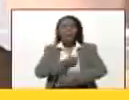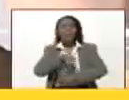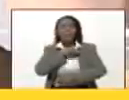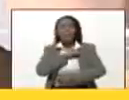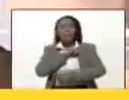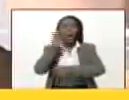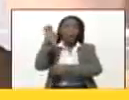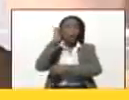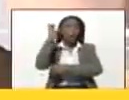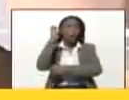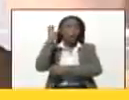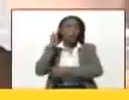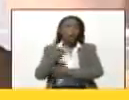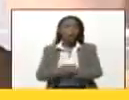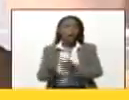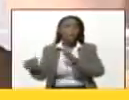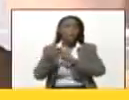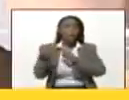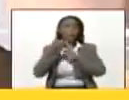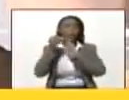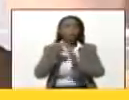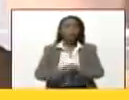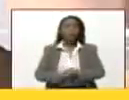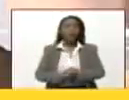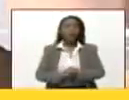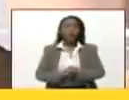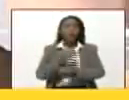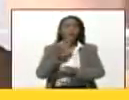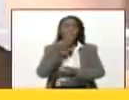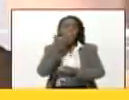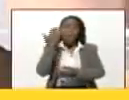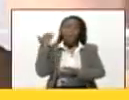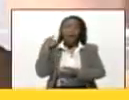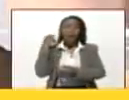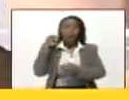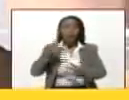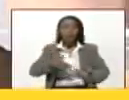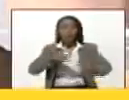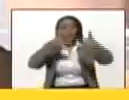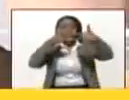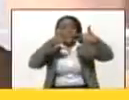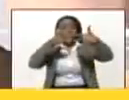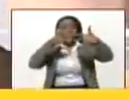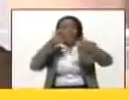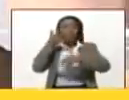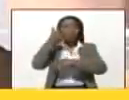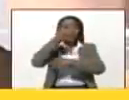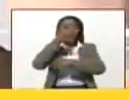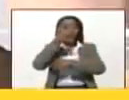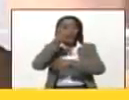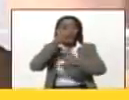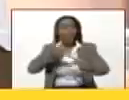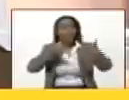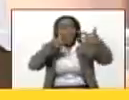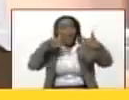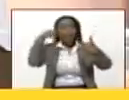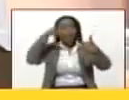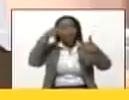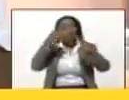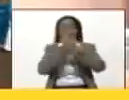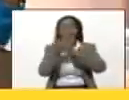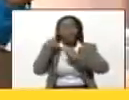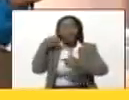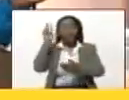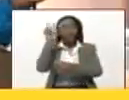y en Europa en estos días hubo una videoconferencia por parte de Venezuela